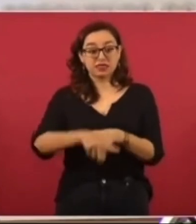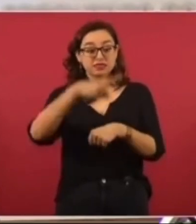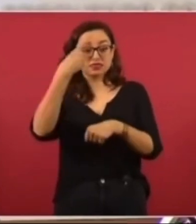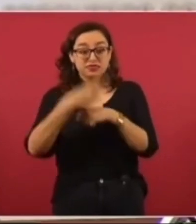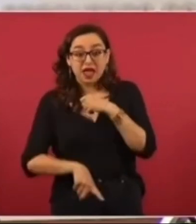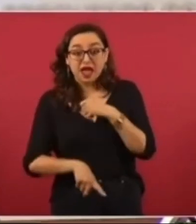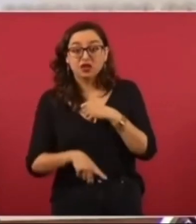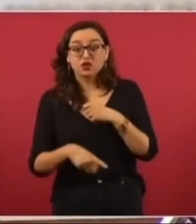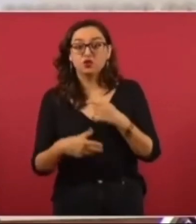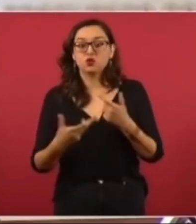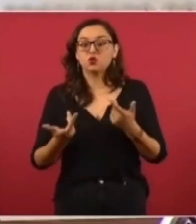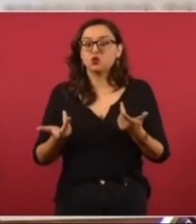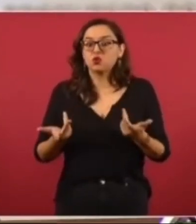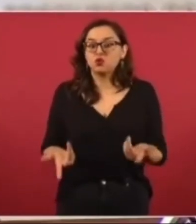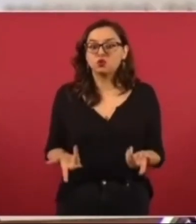para las minorías.